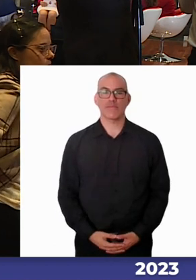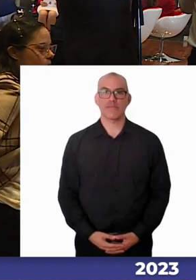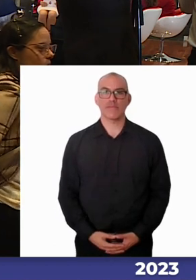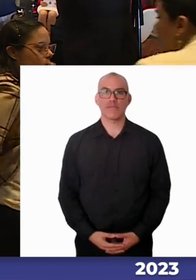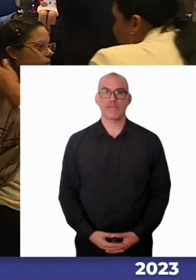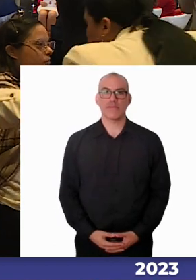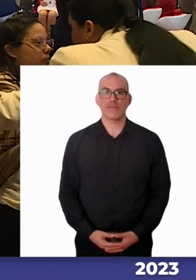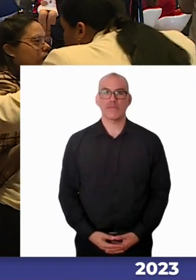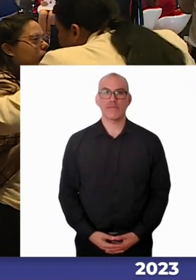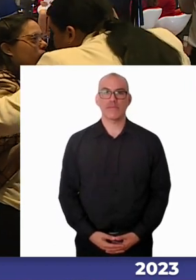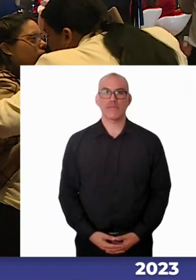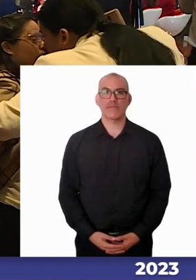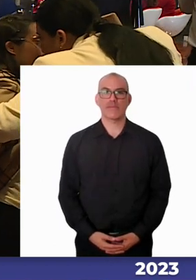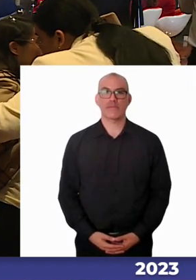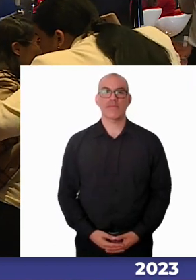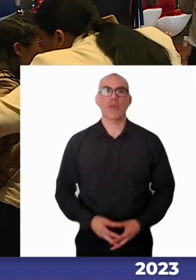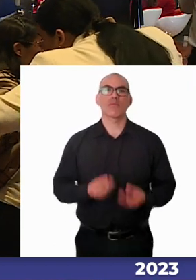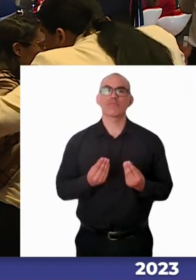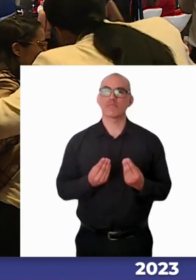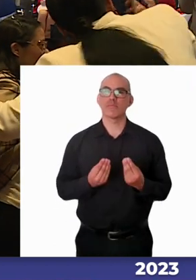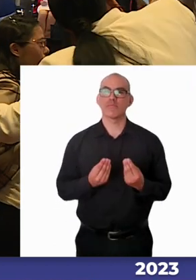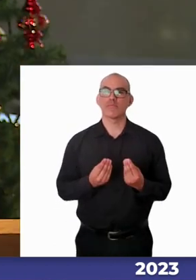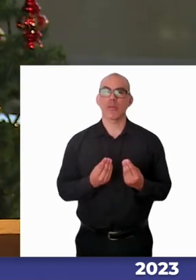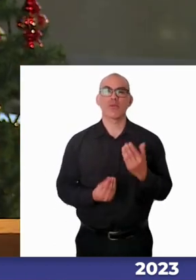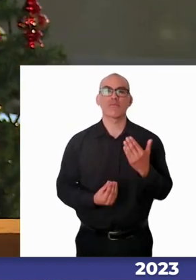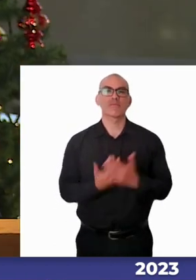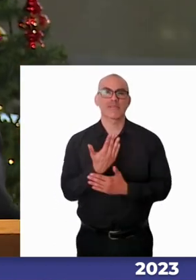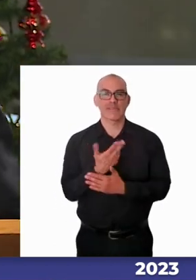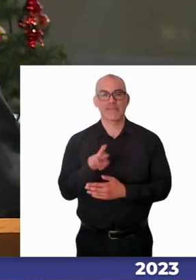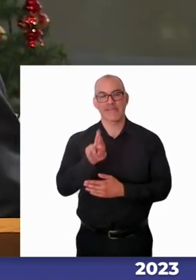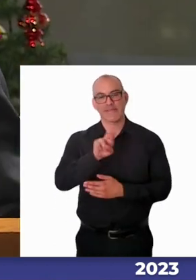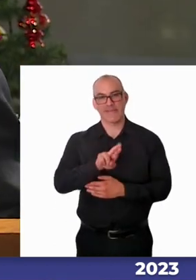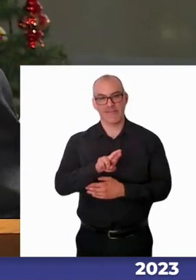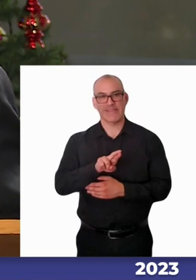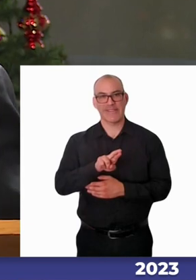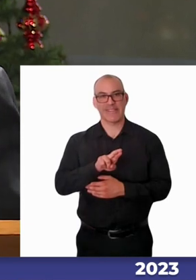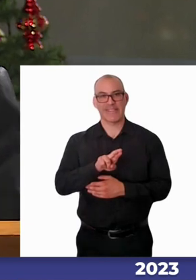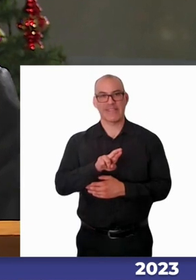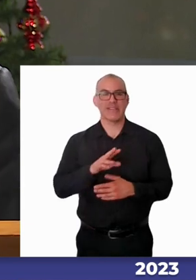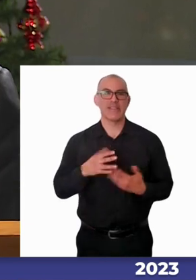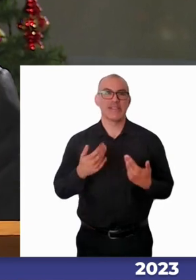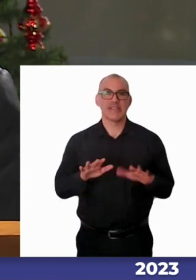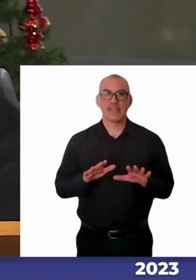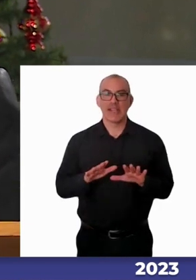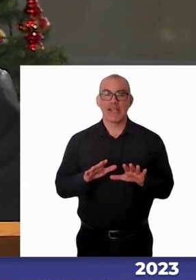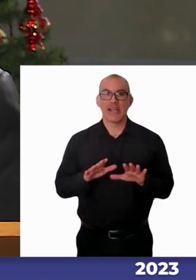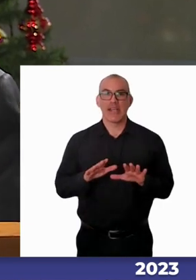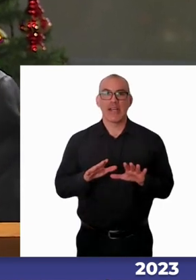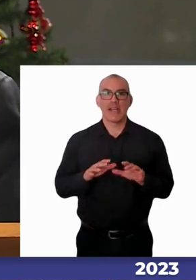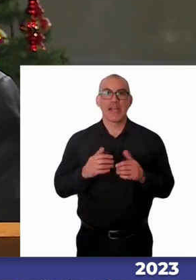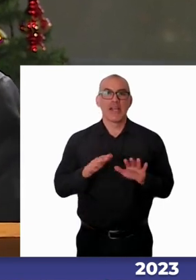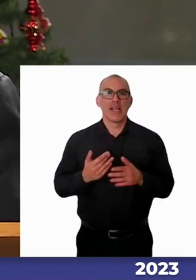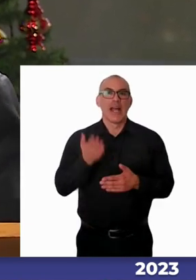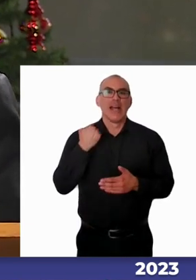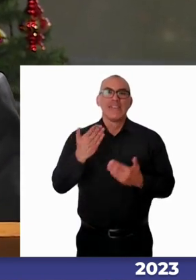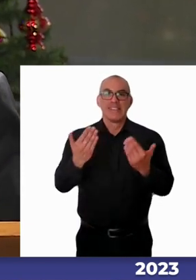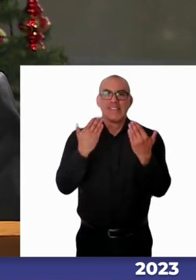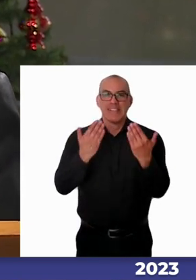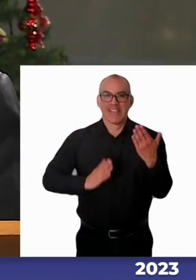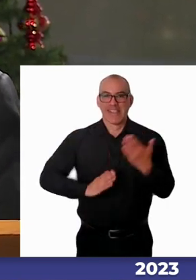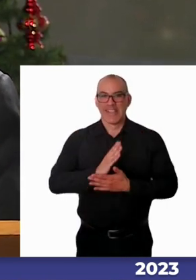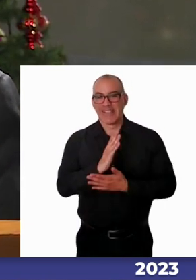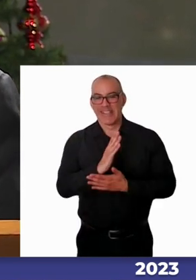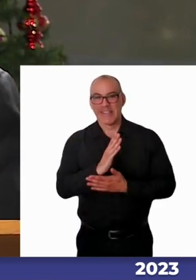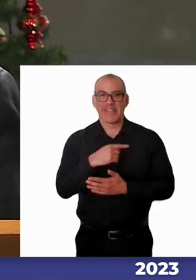Bien, bueno, muy buenos días nuevamente. Ya habíamos tenido este saludo inicial cuando parte esta